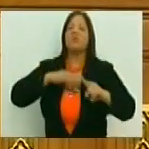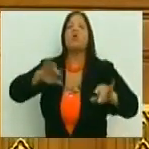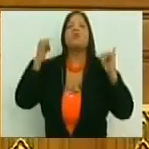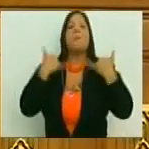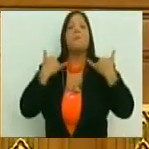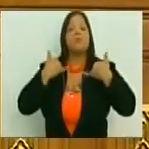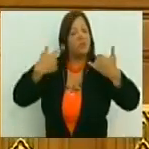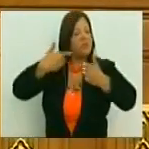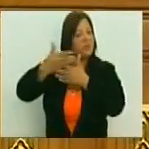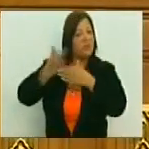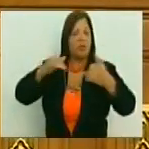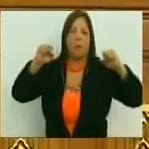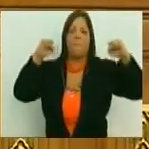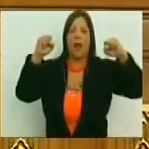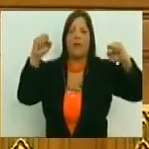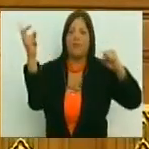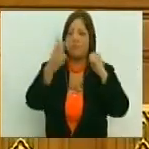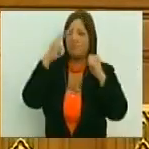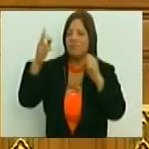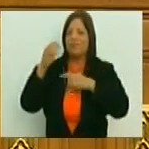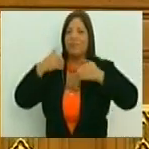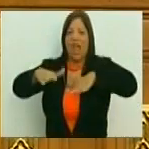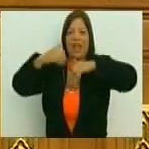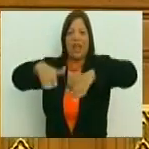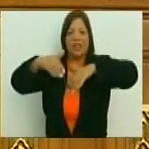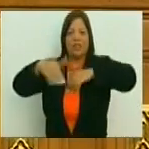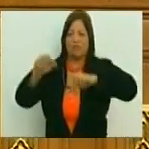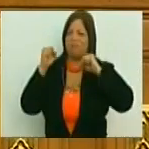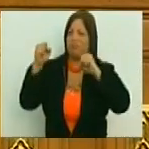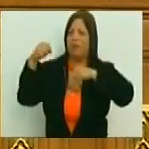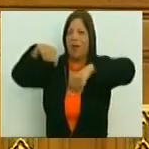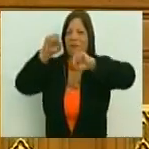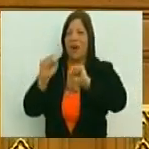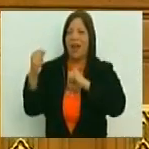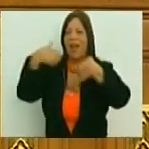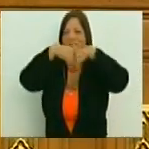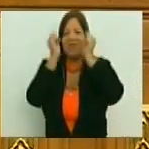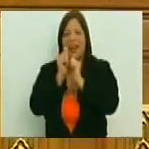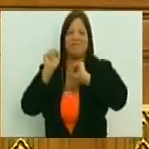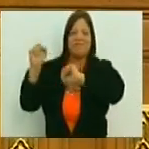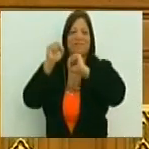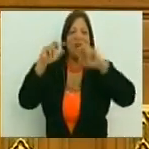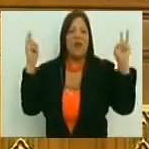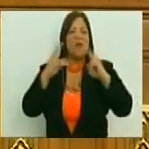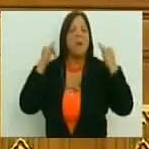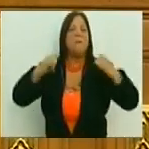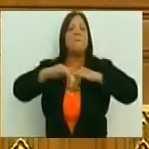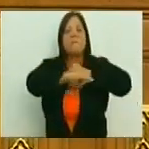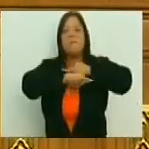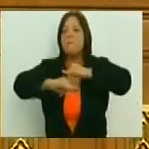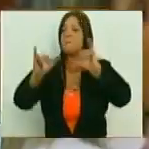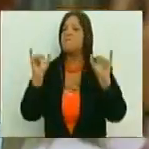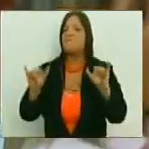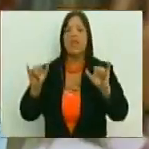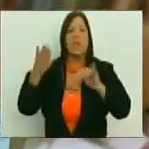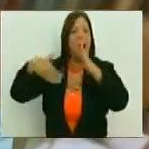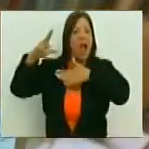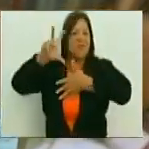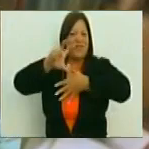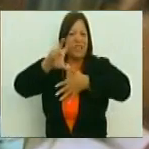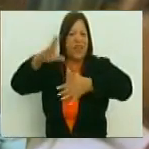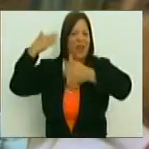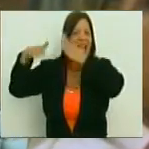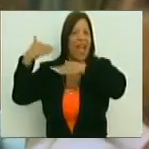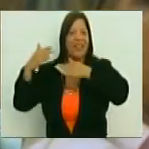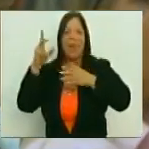mismos, los patriotas, un ejército continuando batallas de otros ejércitos, somos los mismos nosotros, los bicentenarios de aquellos que por